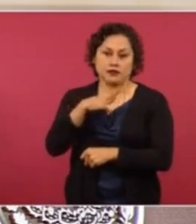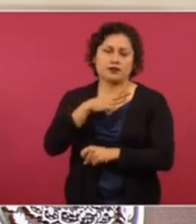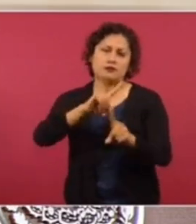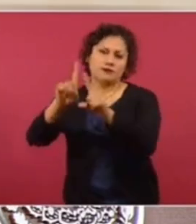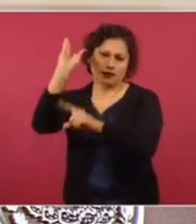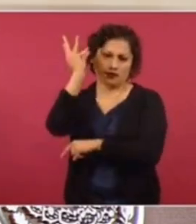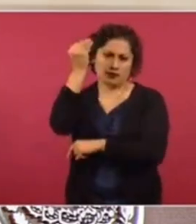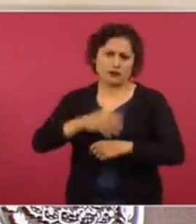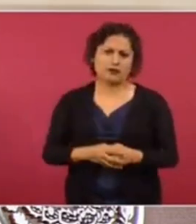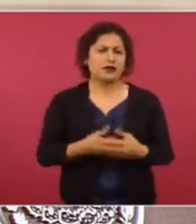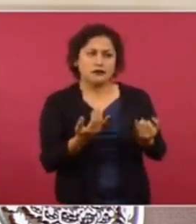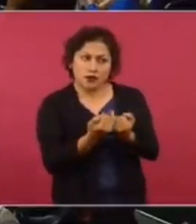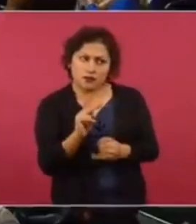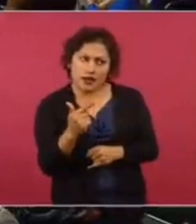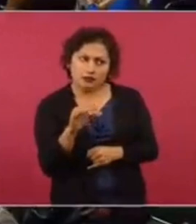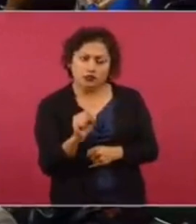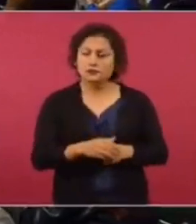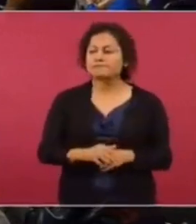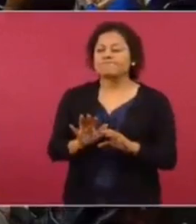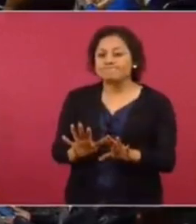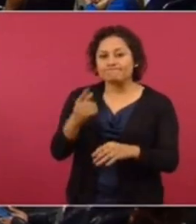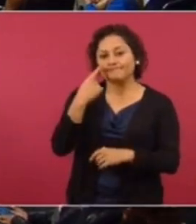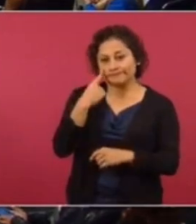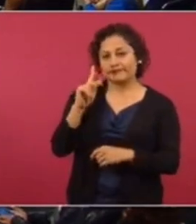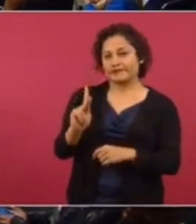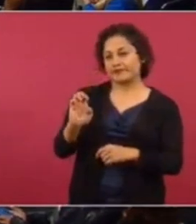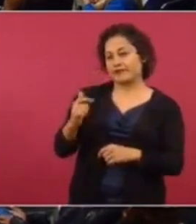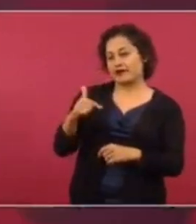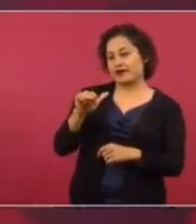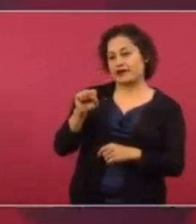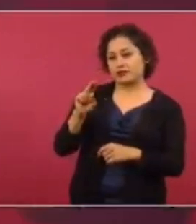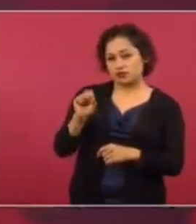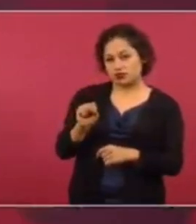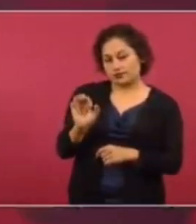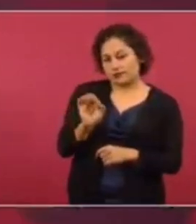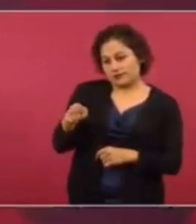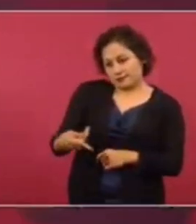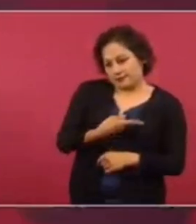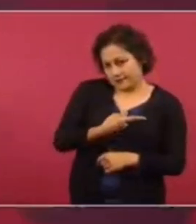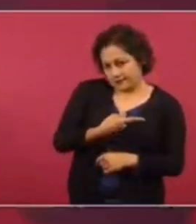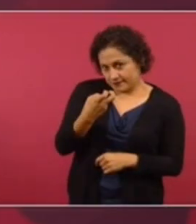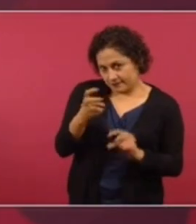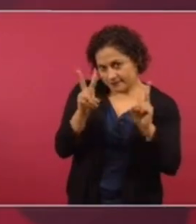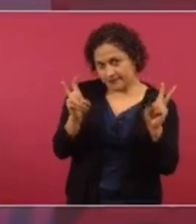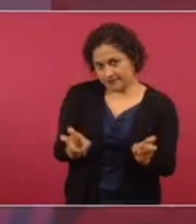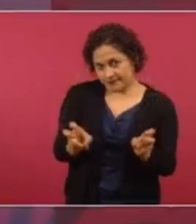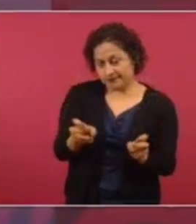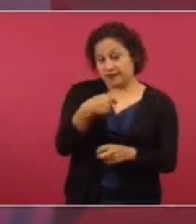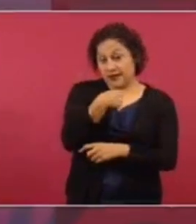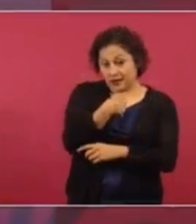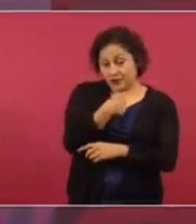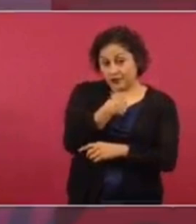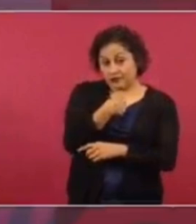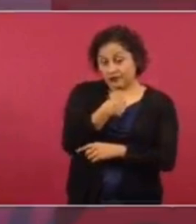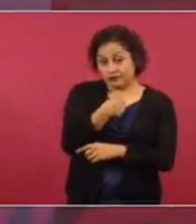equipos. ¿Como Pegasus? Es que lo de Pegasus, si me preguntan a sobre Pegasus, no podría yo